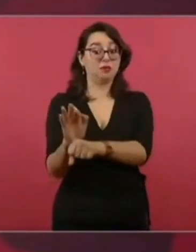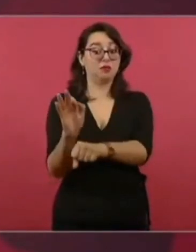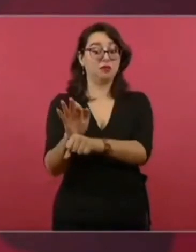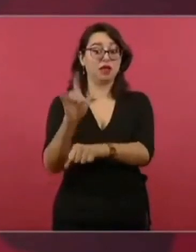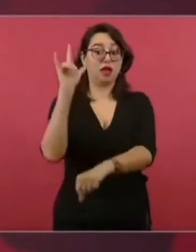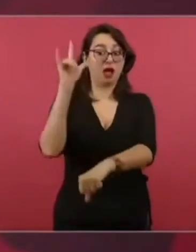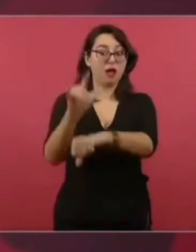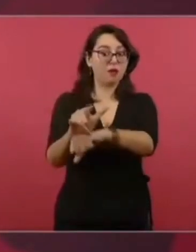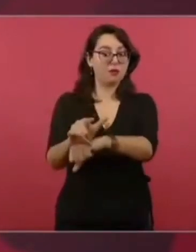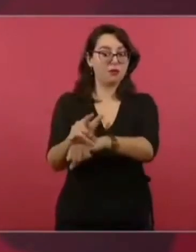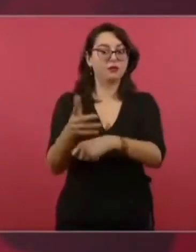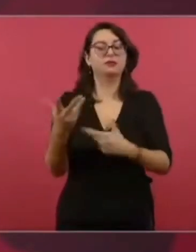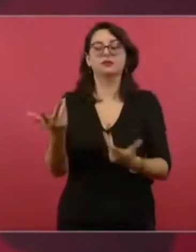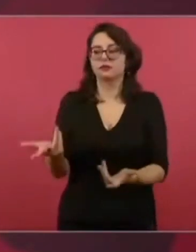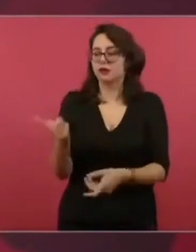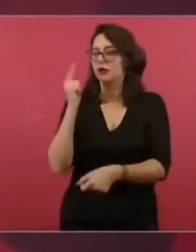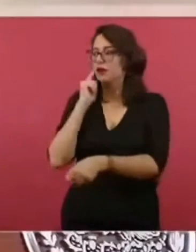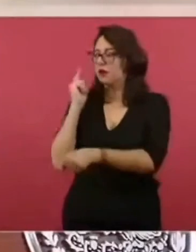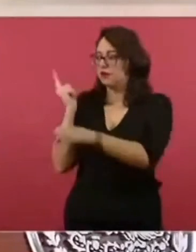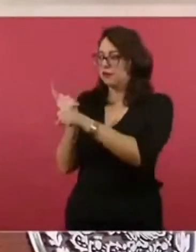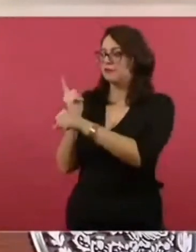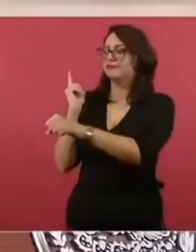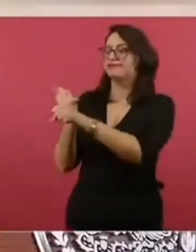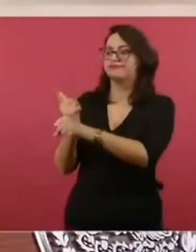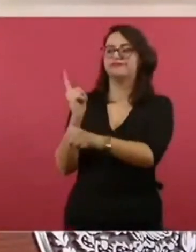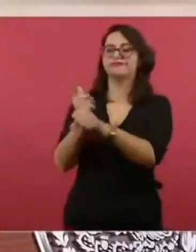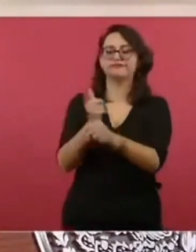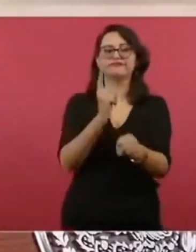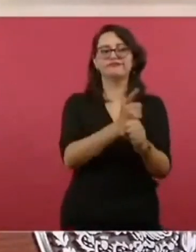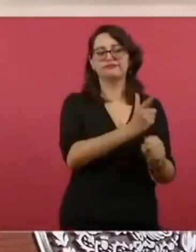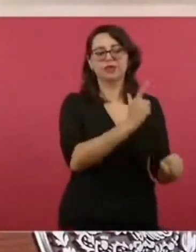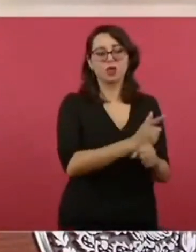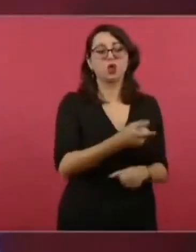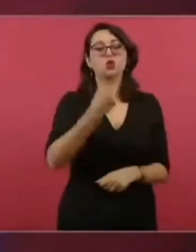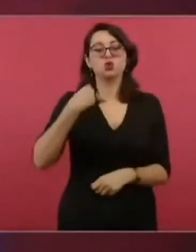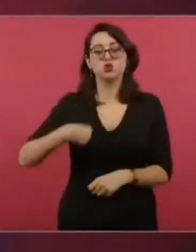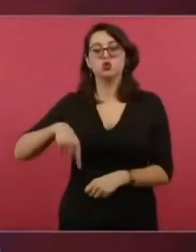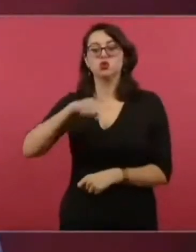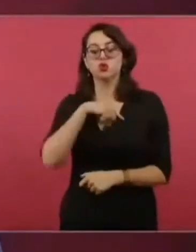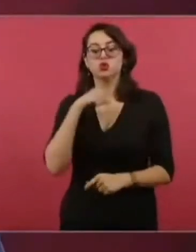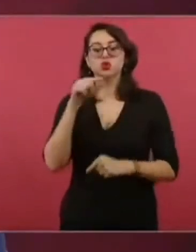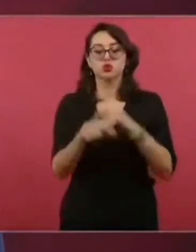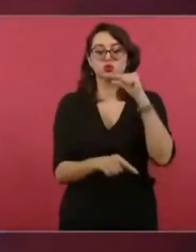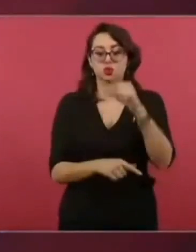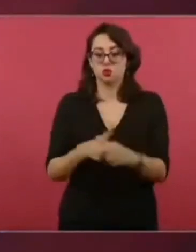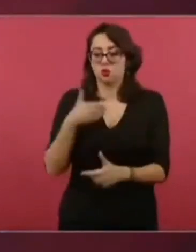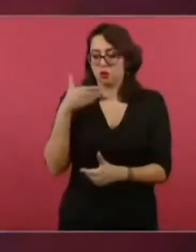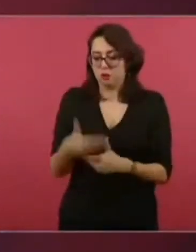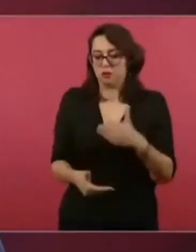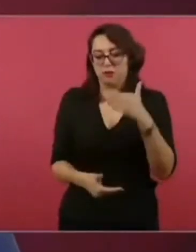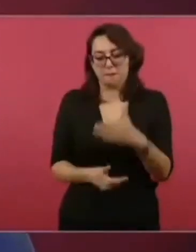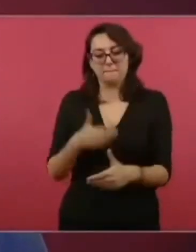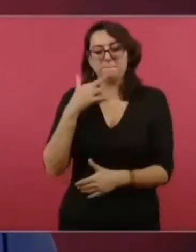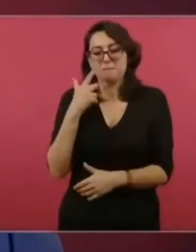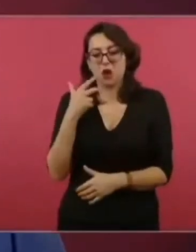Todo esto lo encontramos y hemos ido avanzando, avanzando, avanzando. La gente no quiere